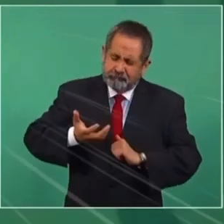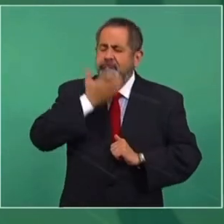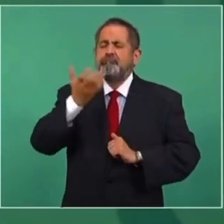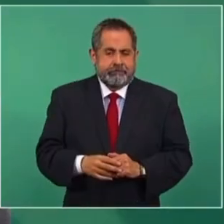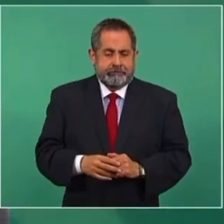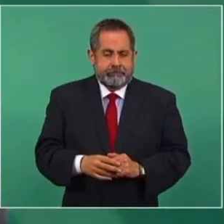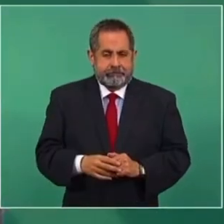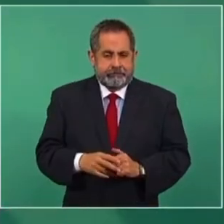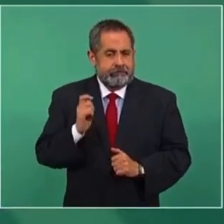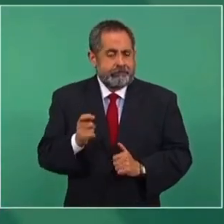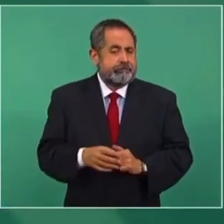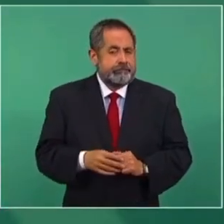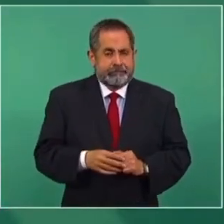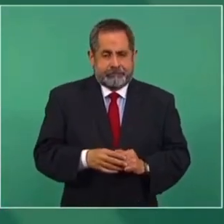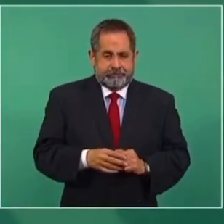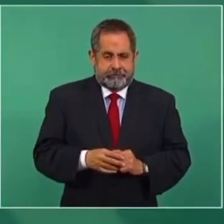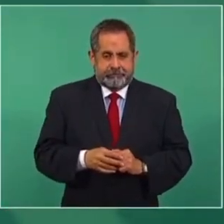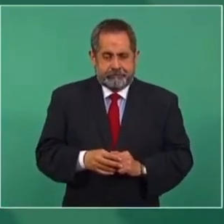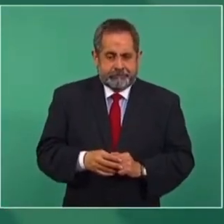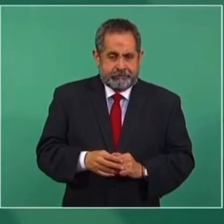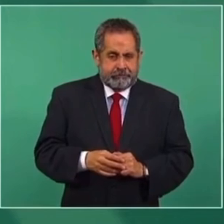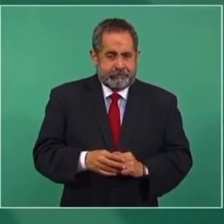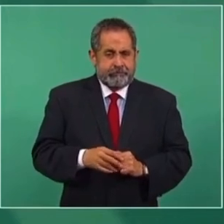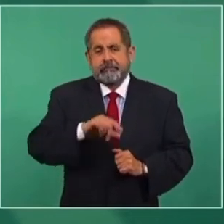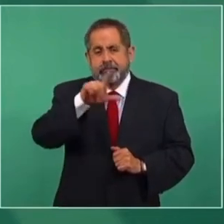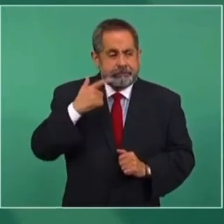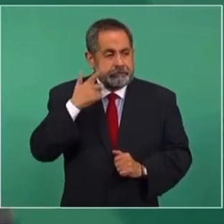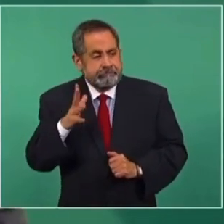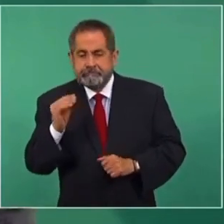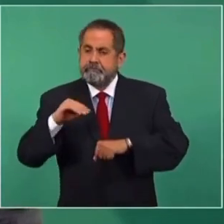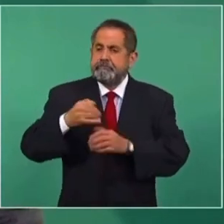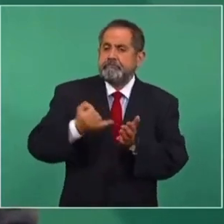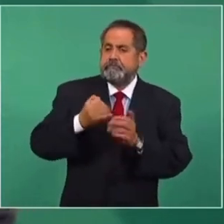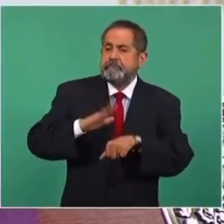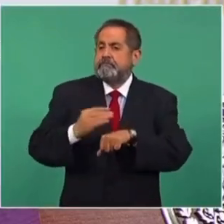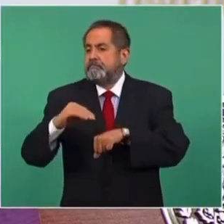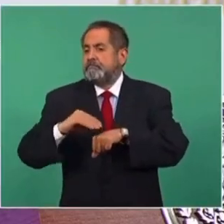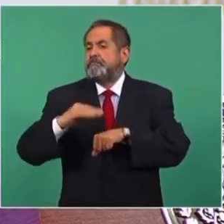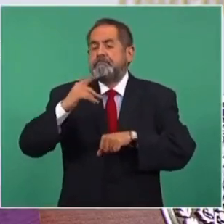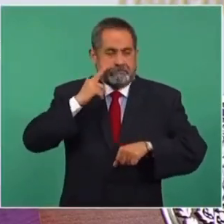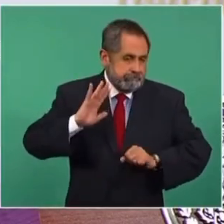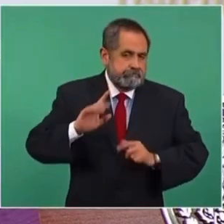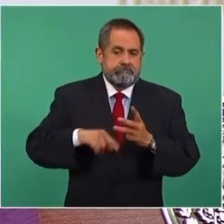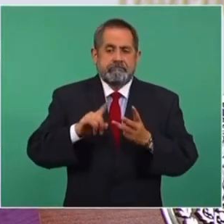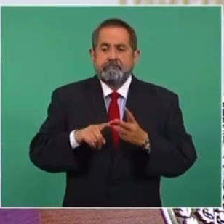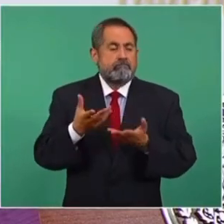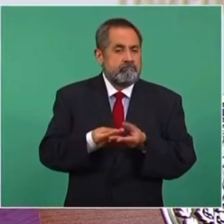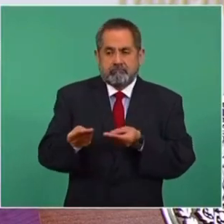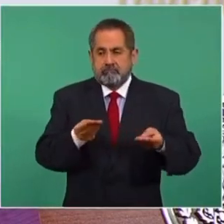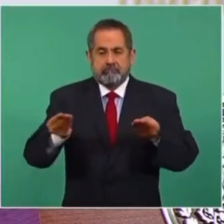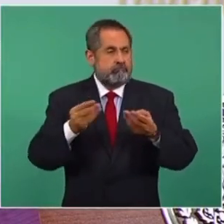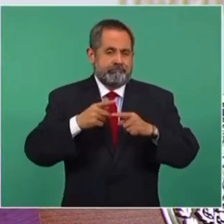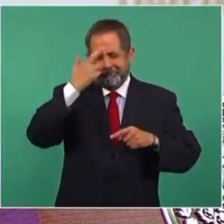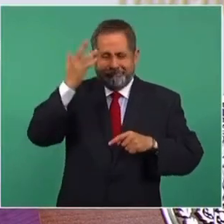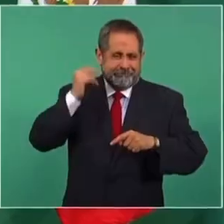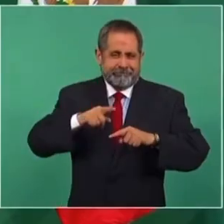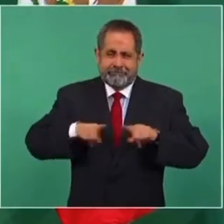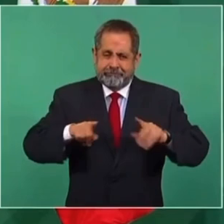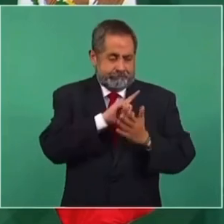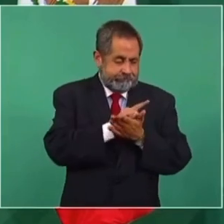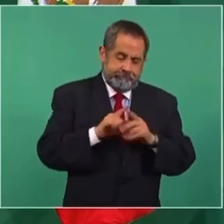honestidad y luego se ve si se aumentan los impuestos y luego se ve si hay una distribución distinta